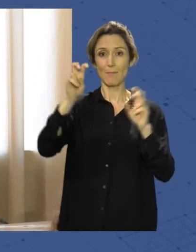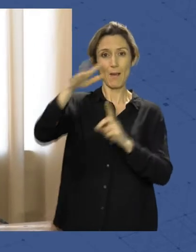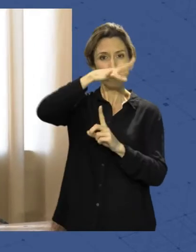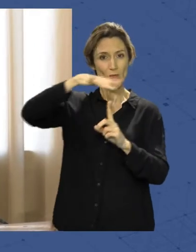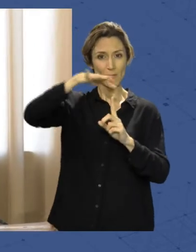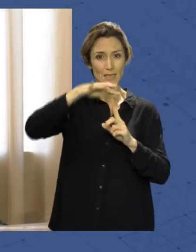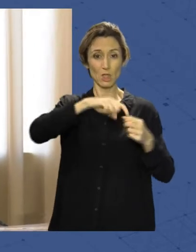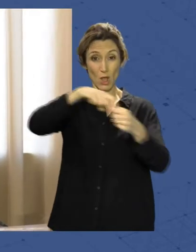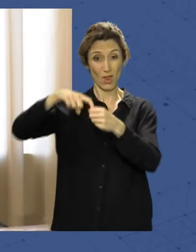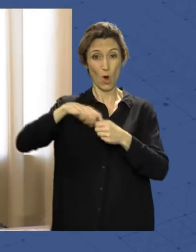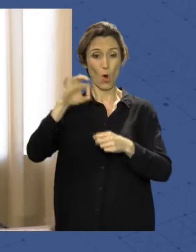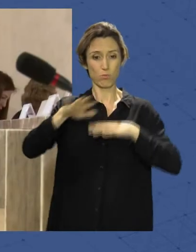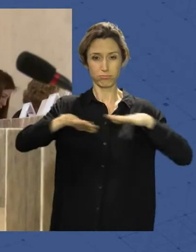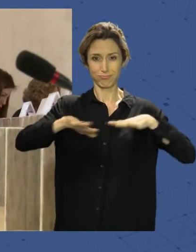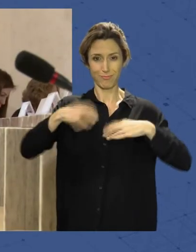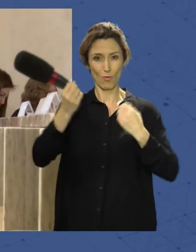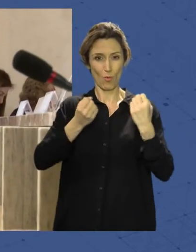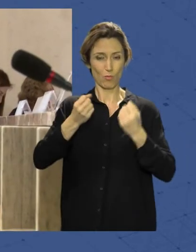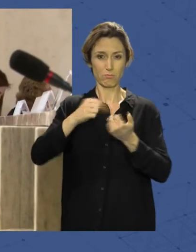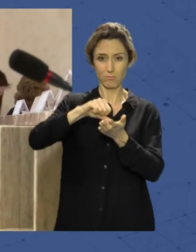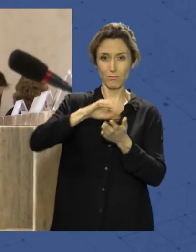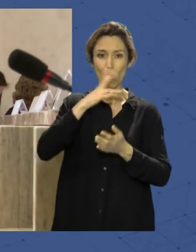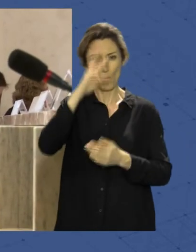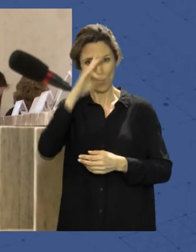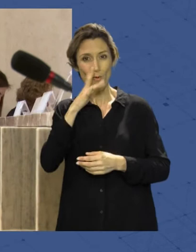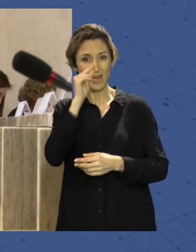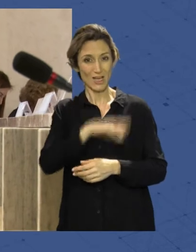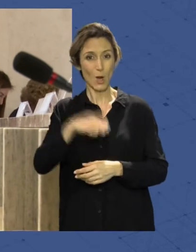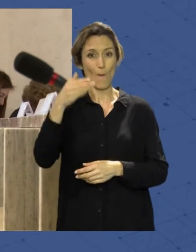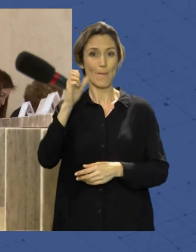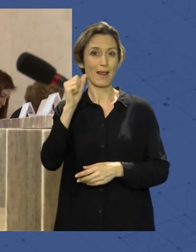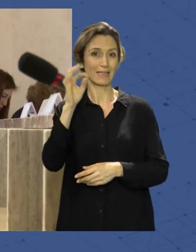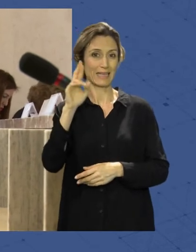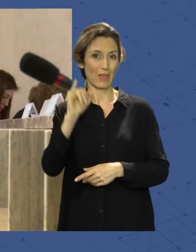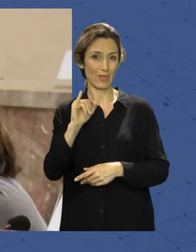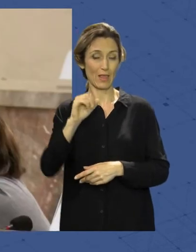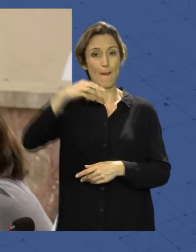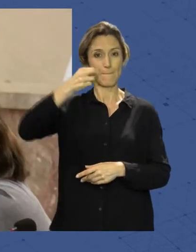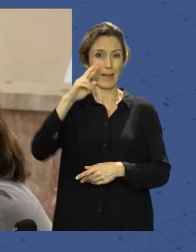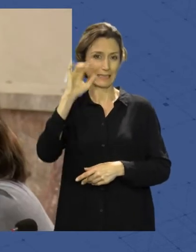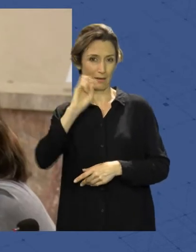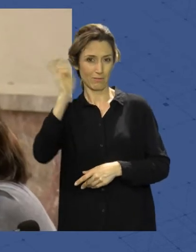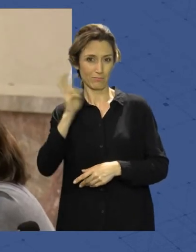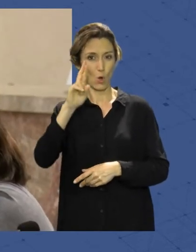o la movilidad urbana son los que preocupan a niños como Beatriz, Rubén o Marta. Ellos son el presente y el futuro de nuestra ciudad.